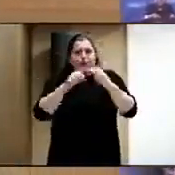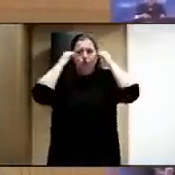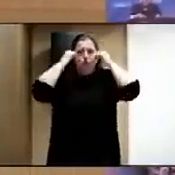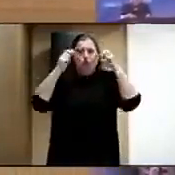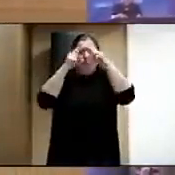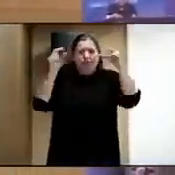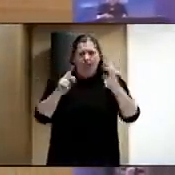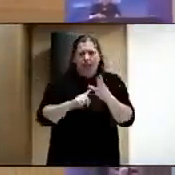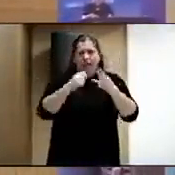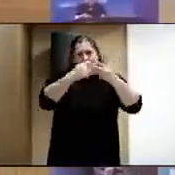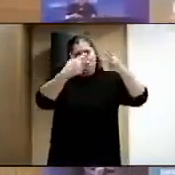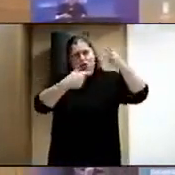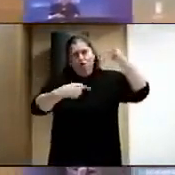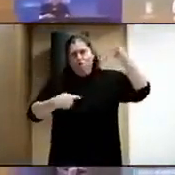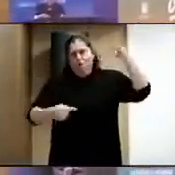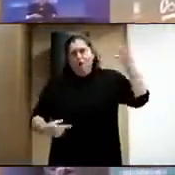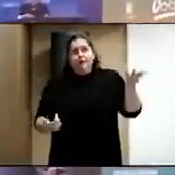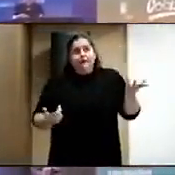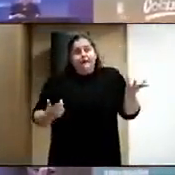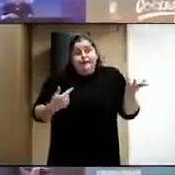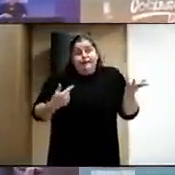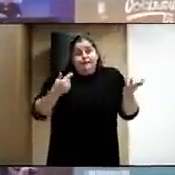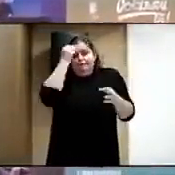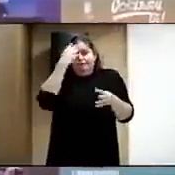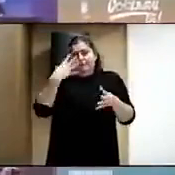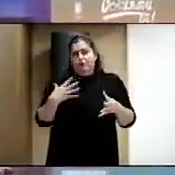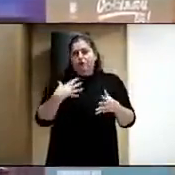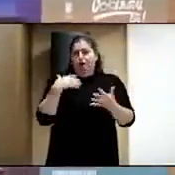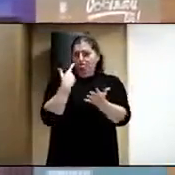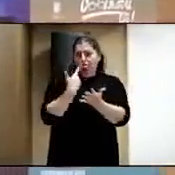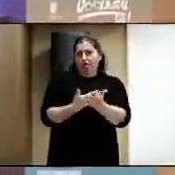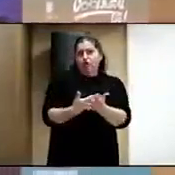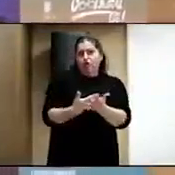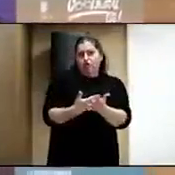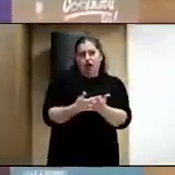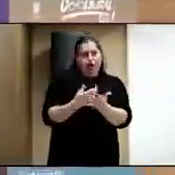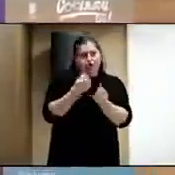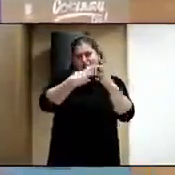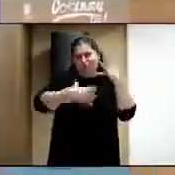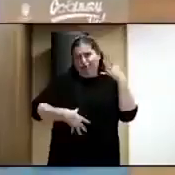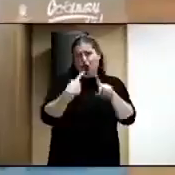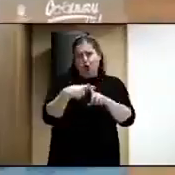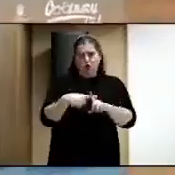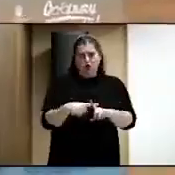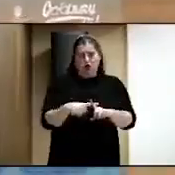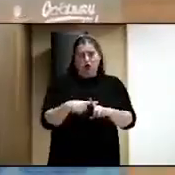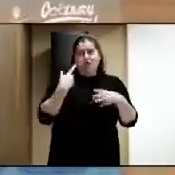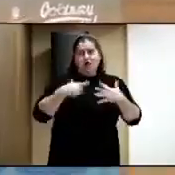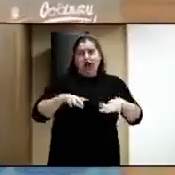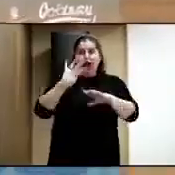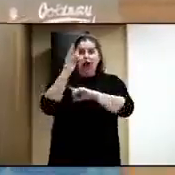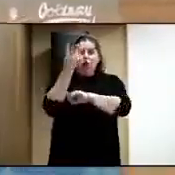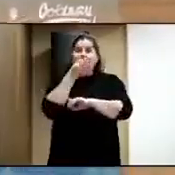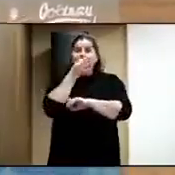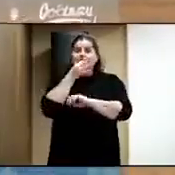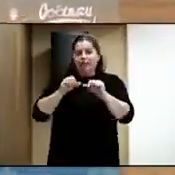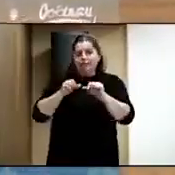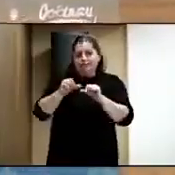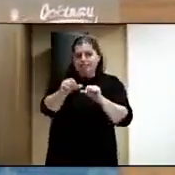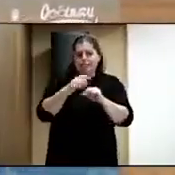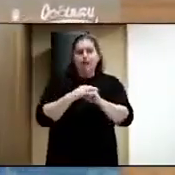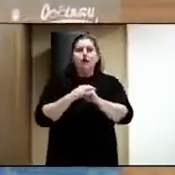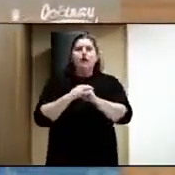y, bueno, yo creo que nos va a demostrar mucho, ¿no? Así que eso lo tendremos a partir de las cuatro. Luego